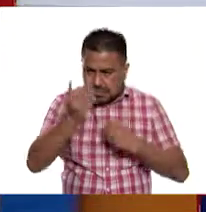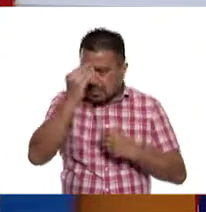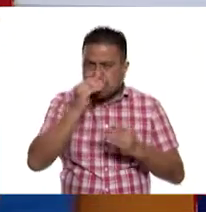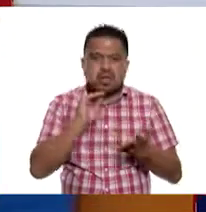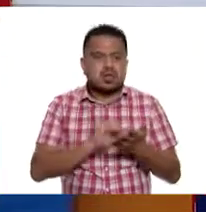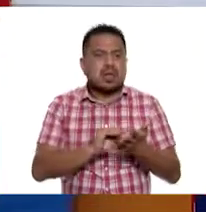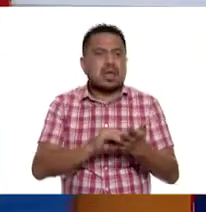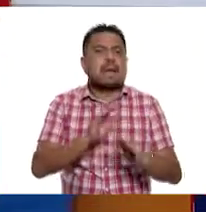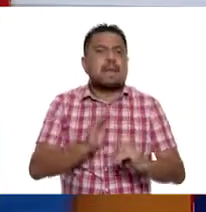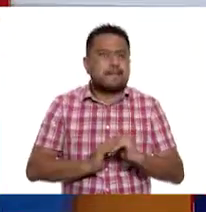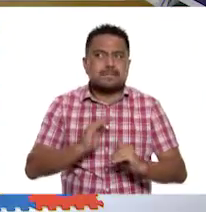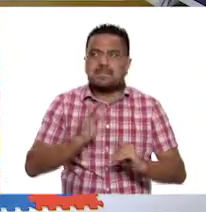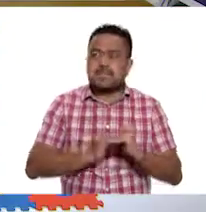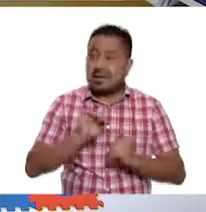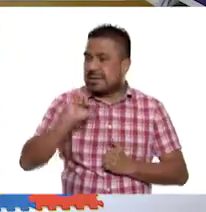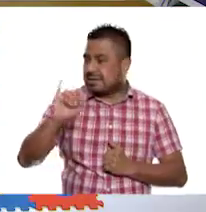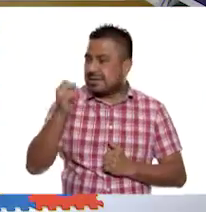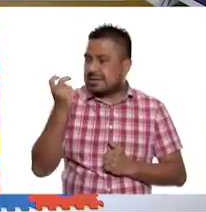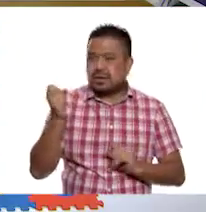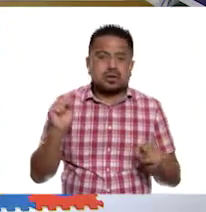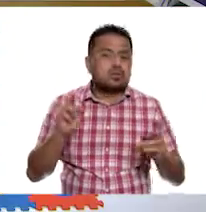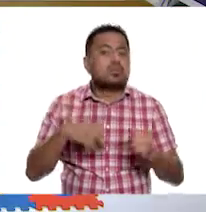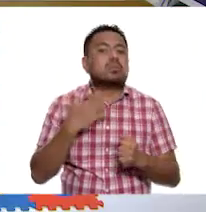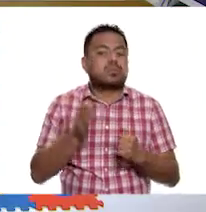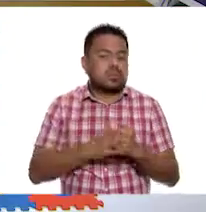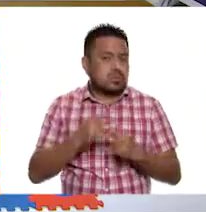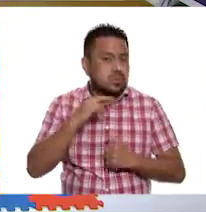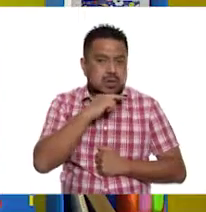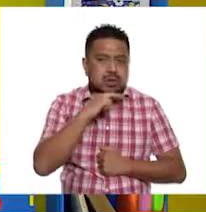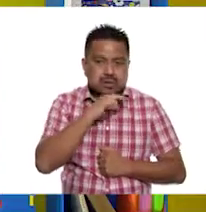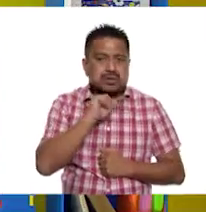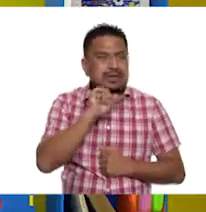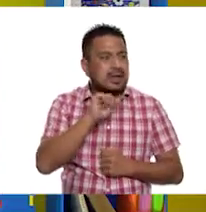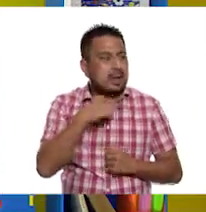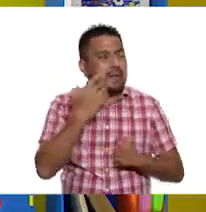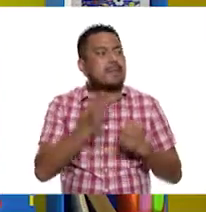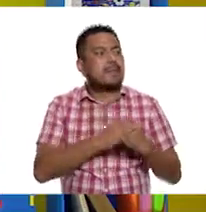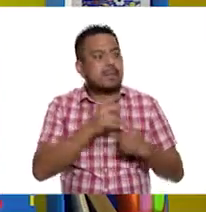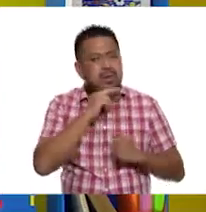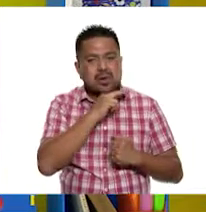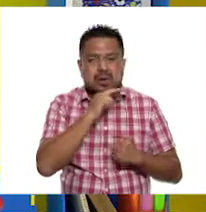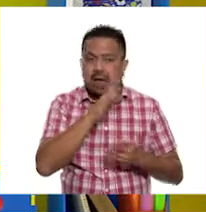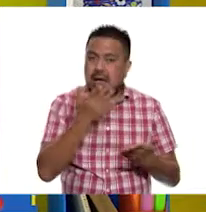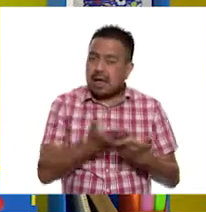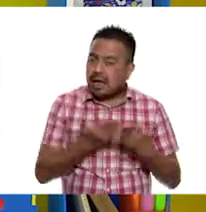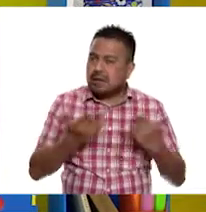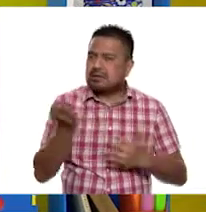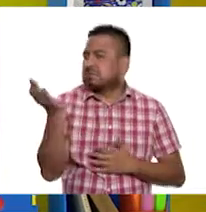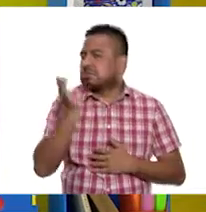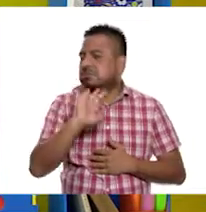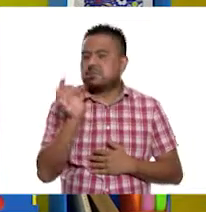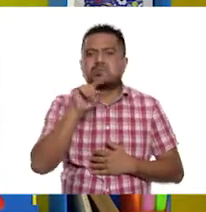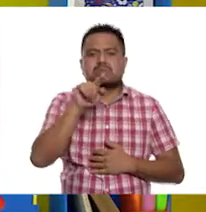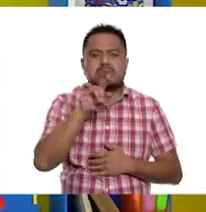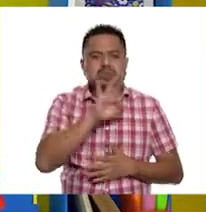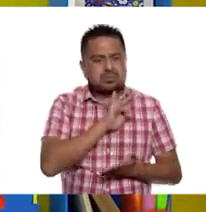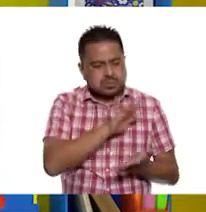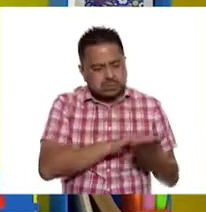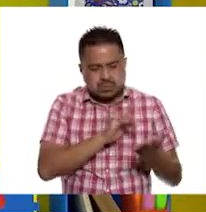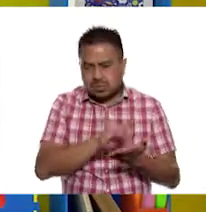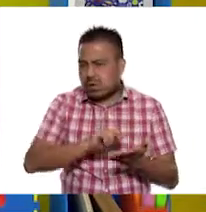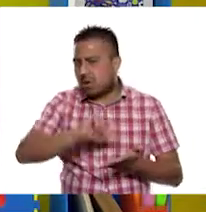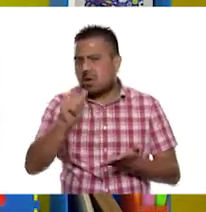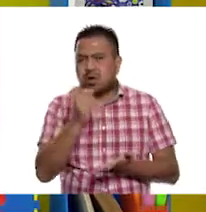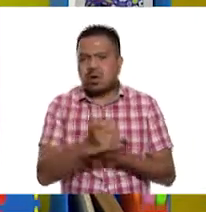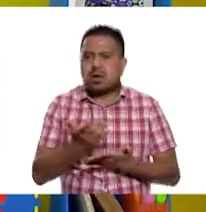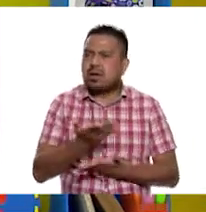todavía más. Exactamente. Y nos vemos muy pronto. Sí, hasta pronto. Hasta pronto. Ahora, si te es posible, consulta otros